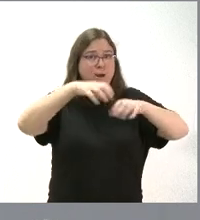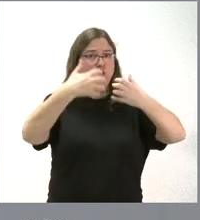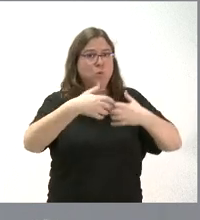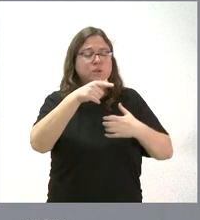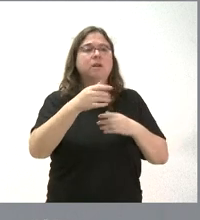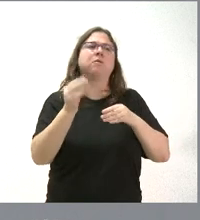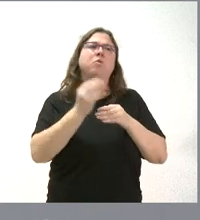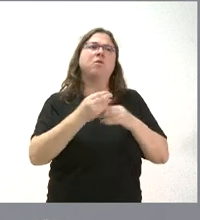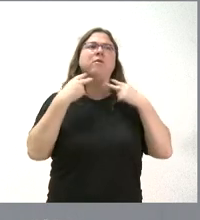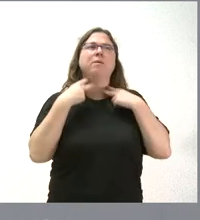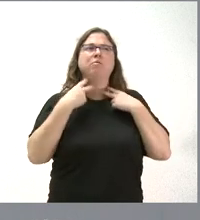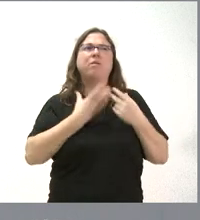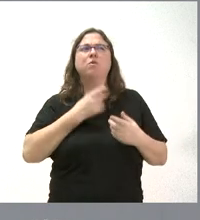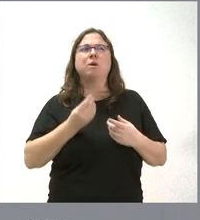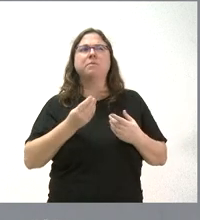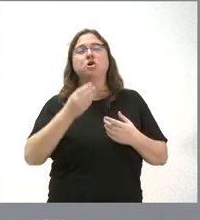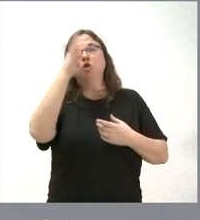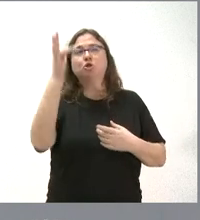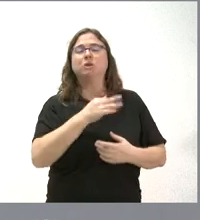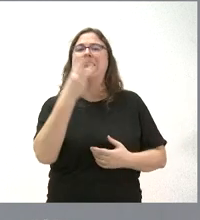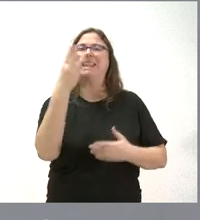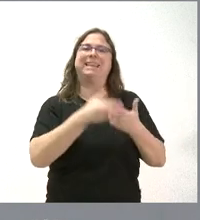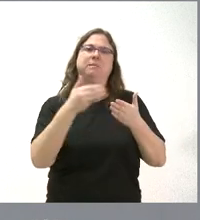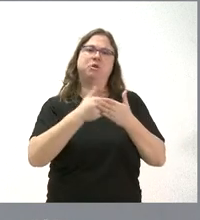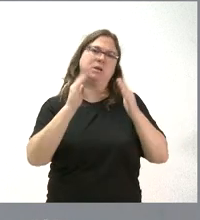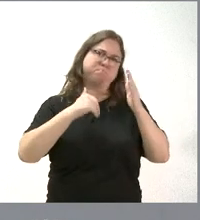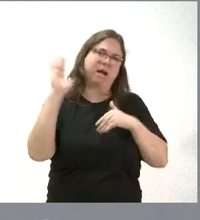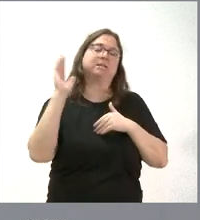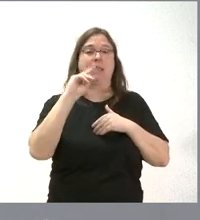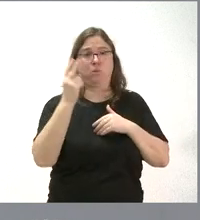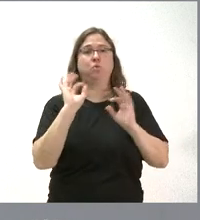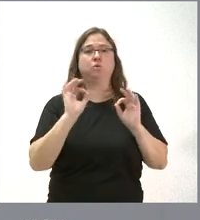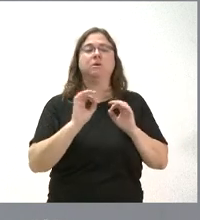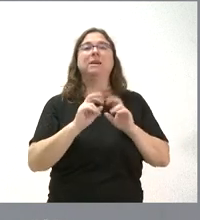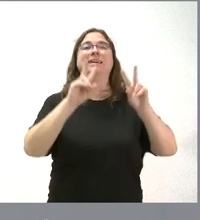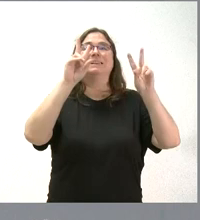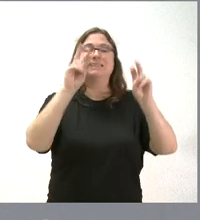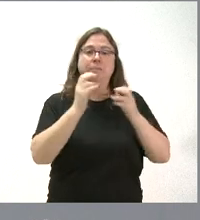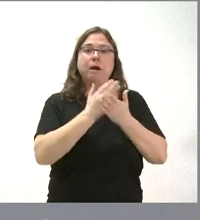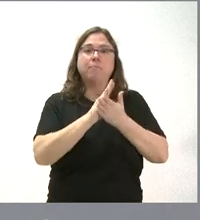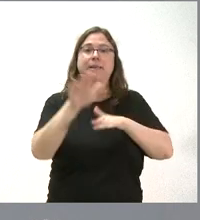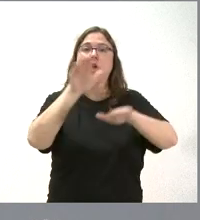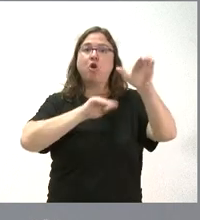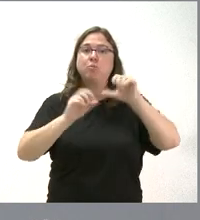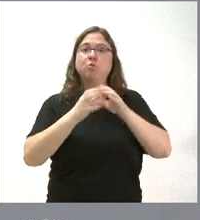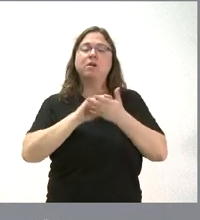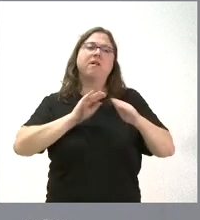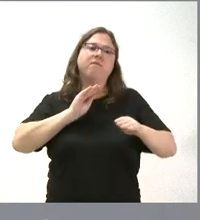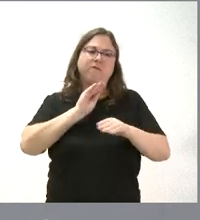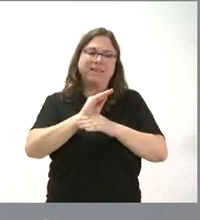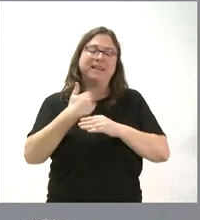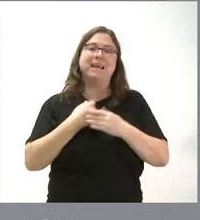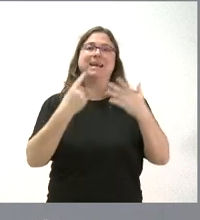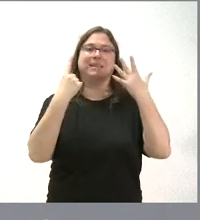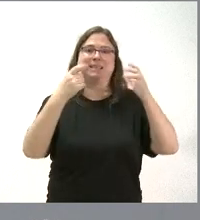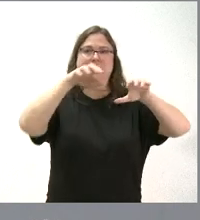la diputación, asciende a algo más de tres millones de euros. Por tanto, aparte del PEMA y con cargo a la convocatoria de la Junta, se han financiado ya seis polígonos